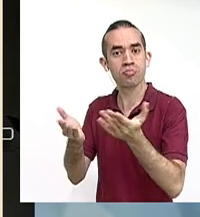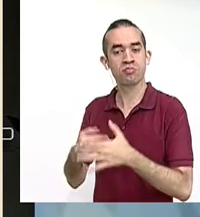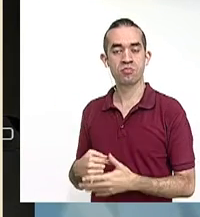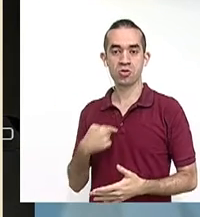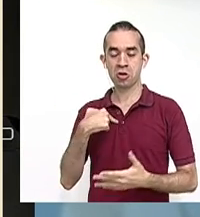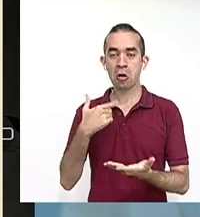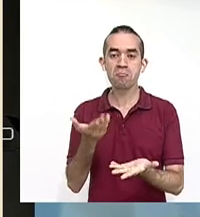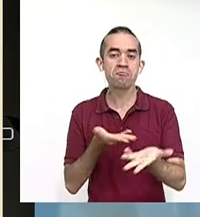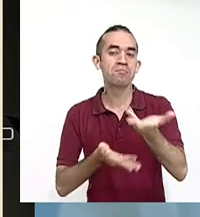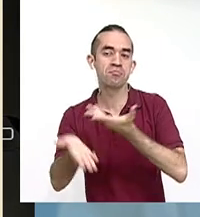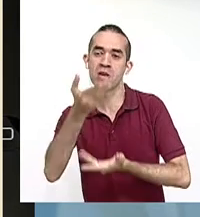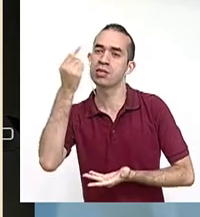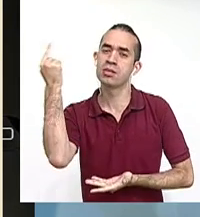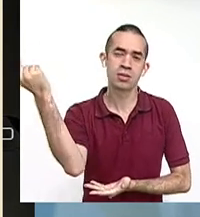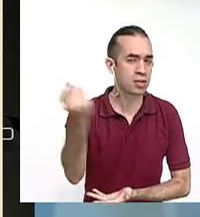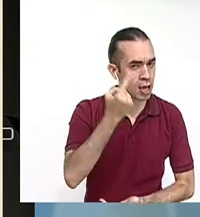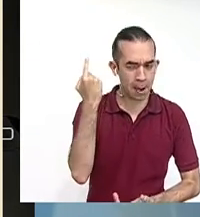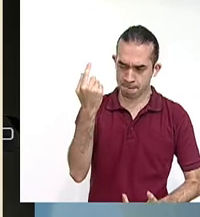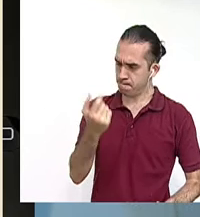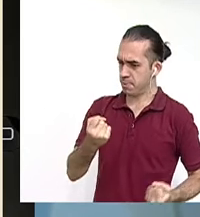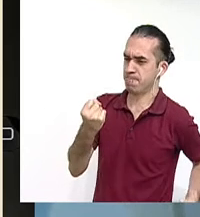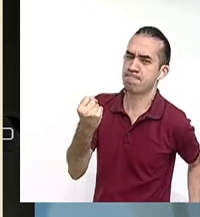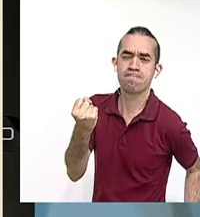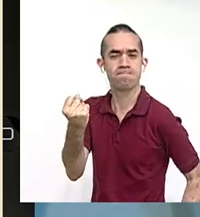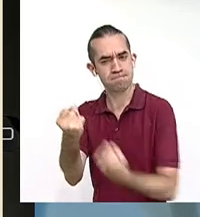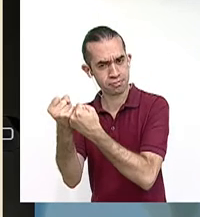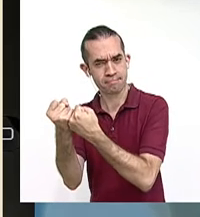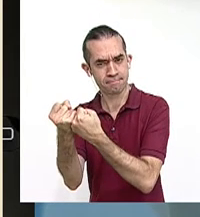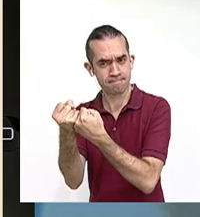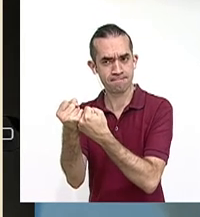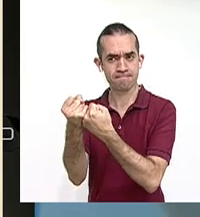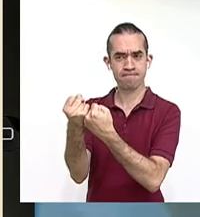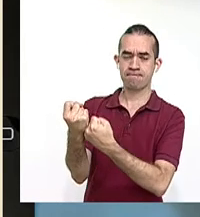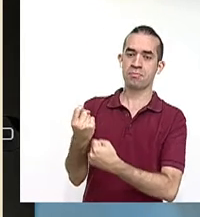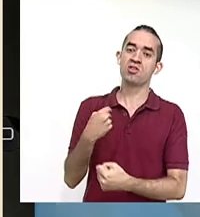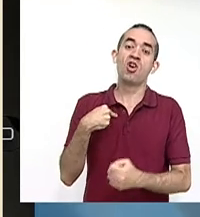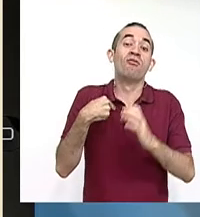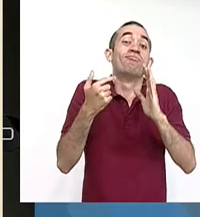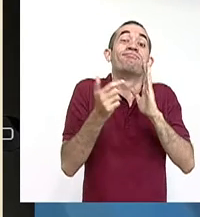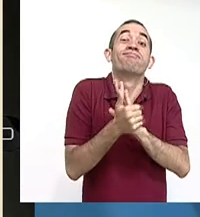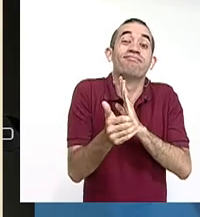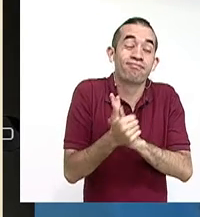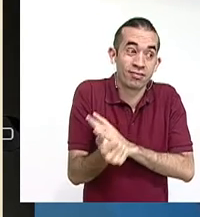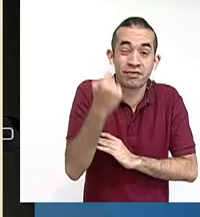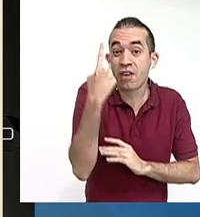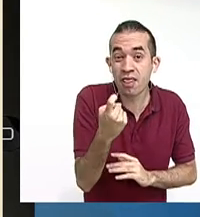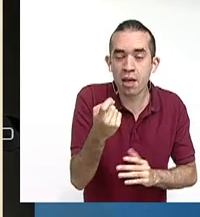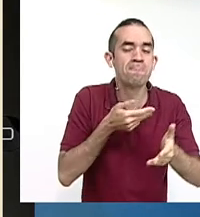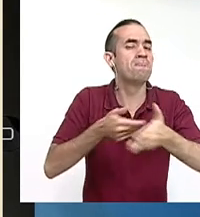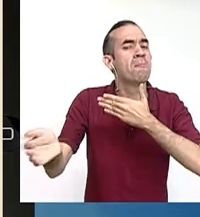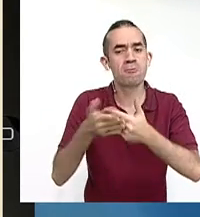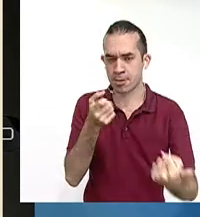colaboración será siempre amplia, amurallada, únicamente por mi capacidad incompleta.